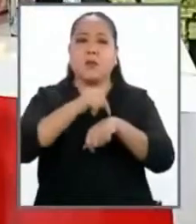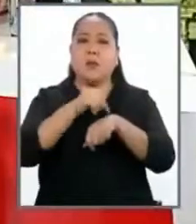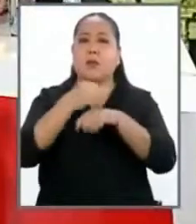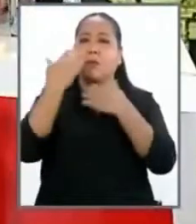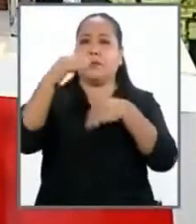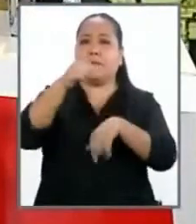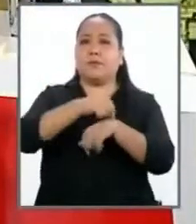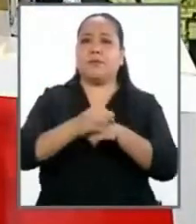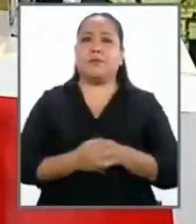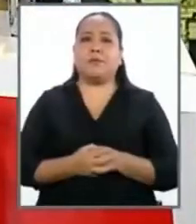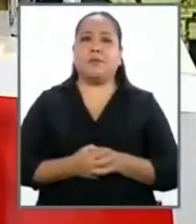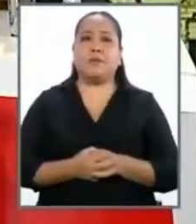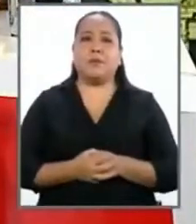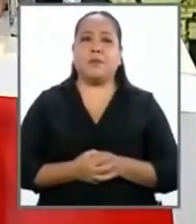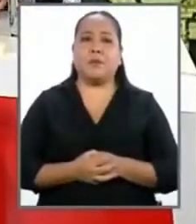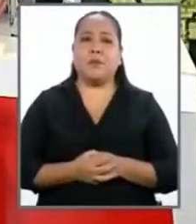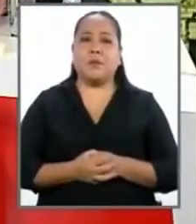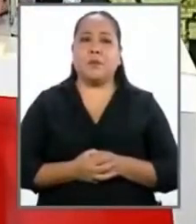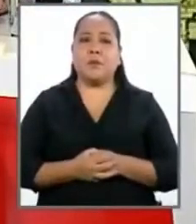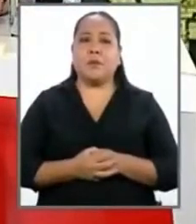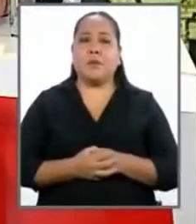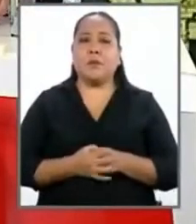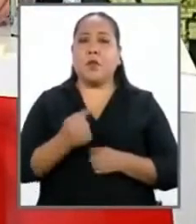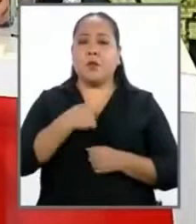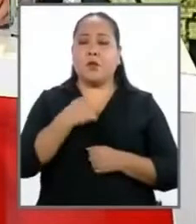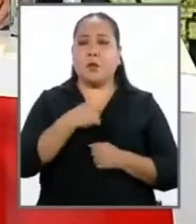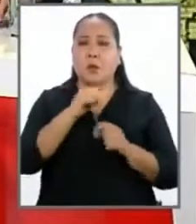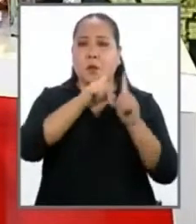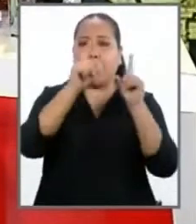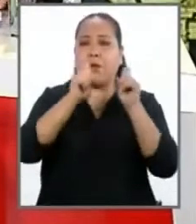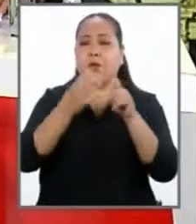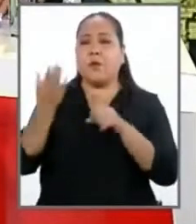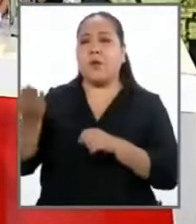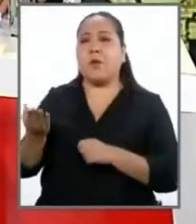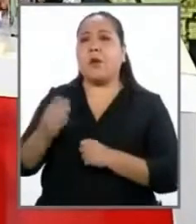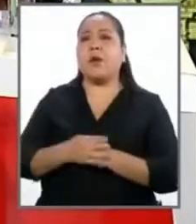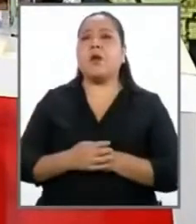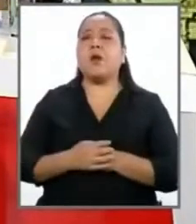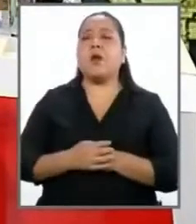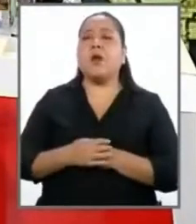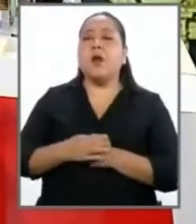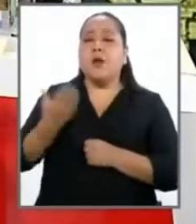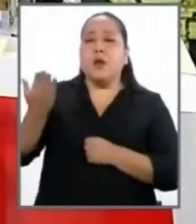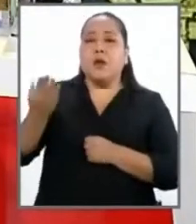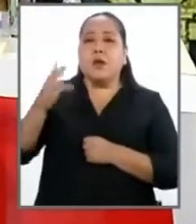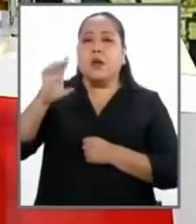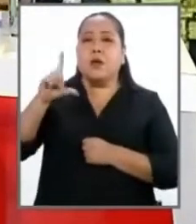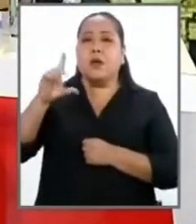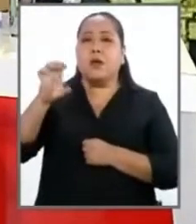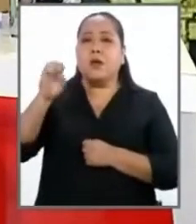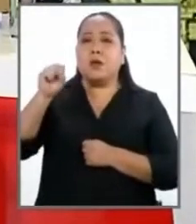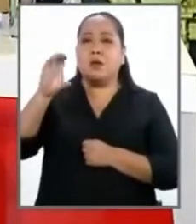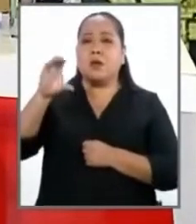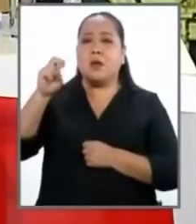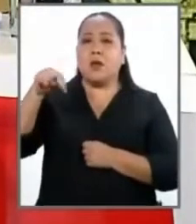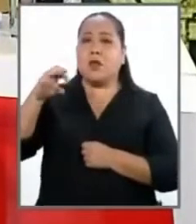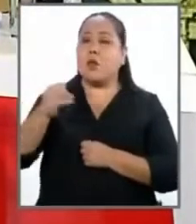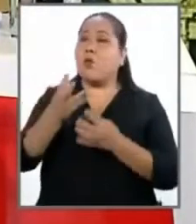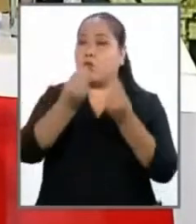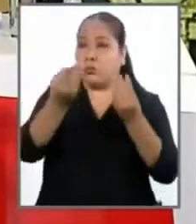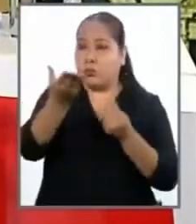Tiempo permitido tiene... Ahora voy a hacerle formularle la pregunta yo al señor Lescano. Usted tiene mucha experiencia,